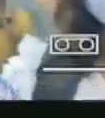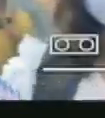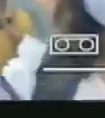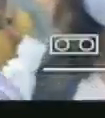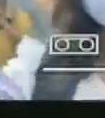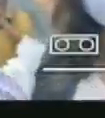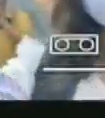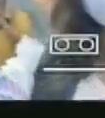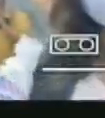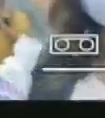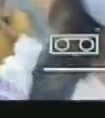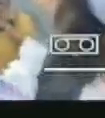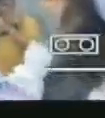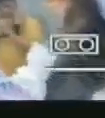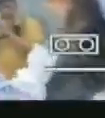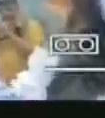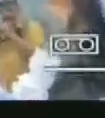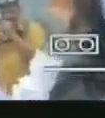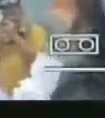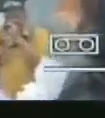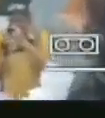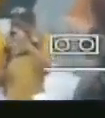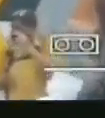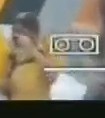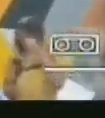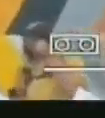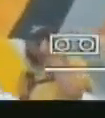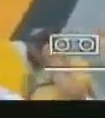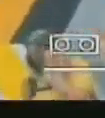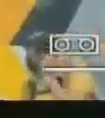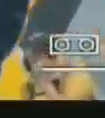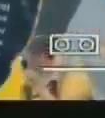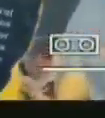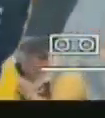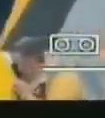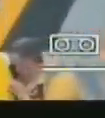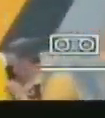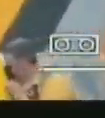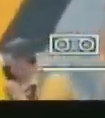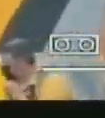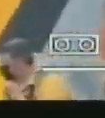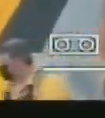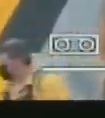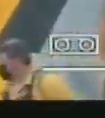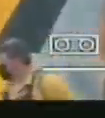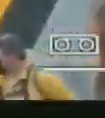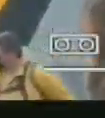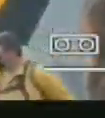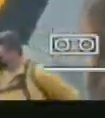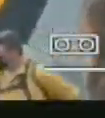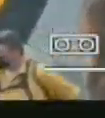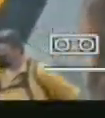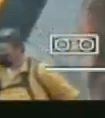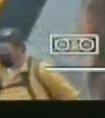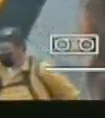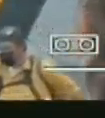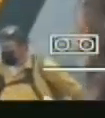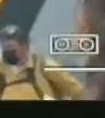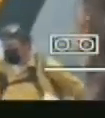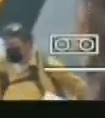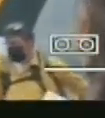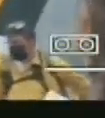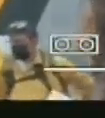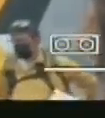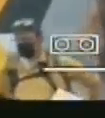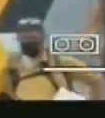ahí lo ven los ricos los pobres la clase media todo esto utiliza entonces es un arte que